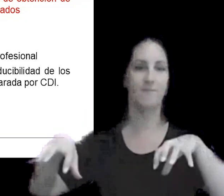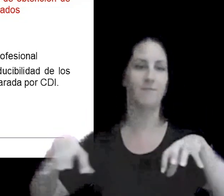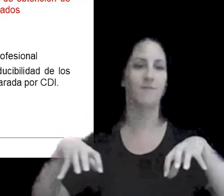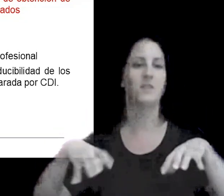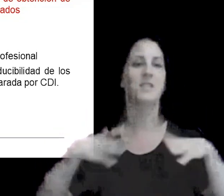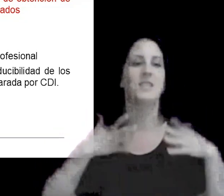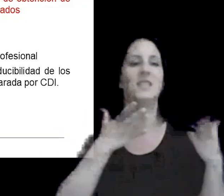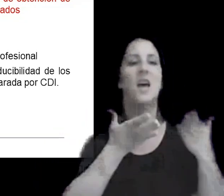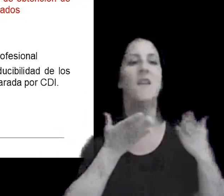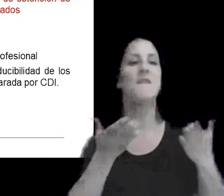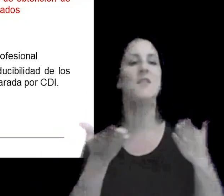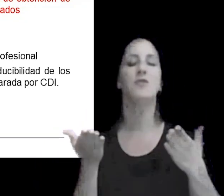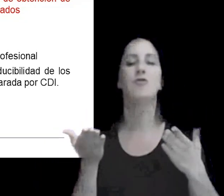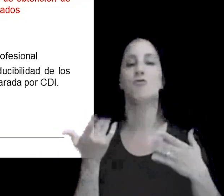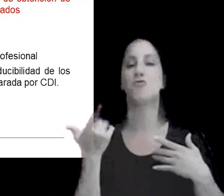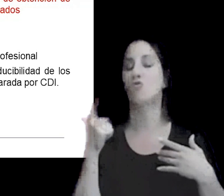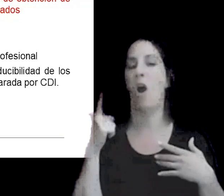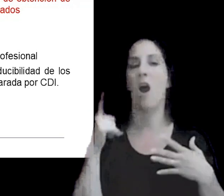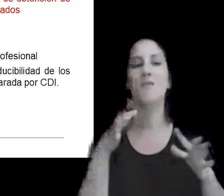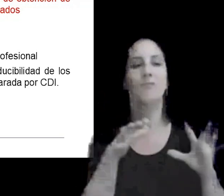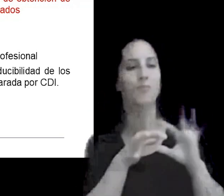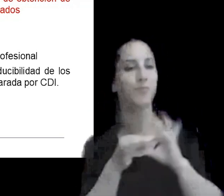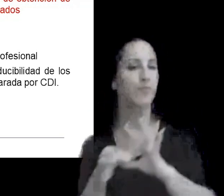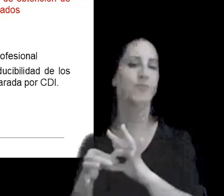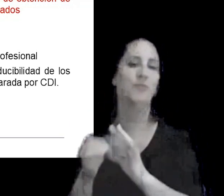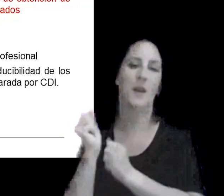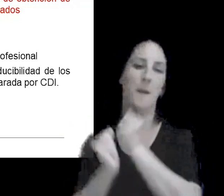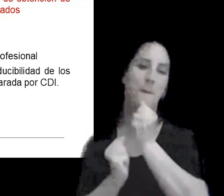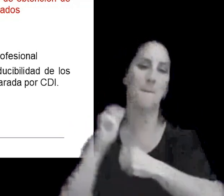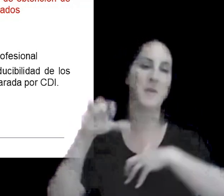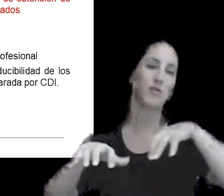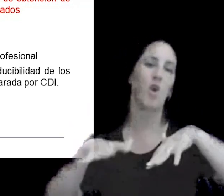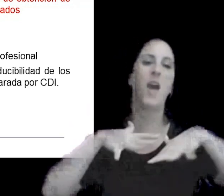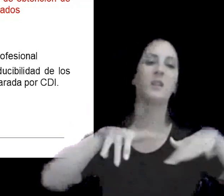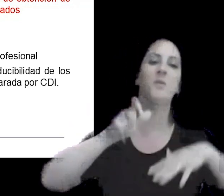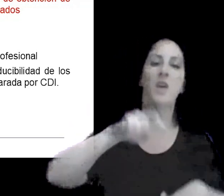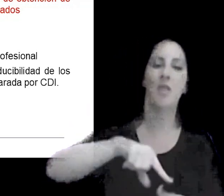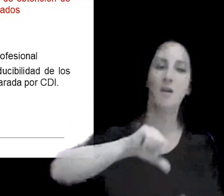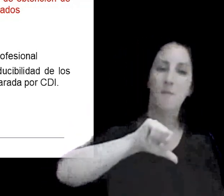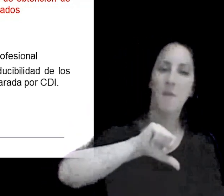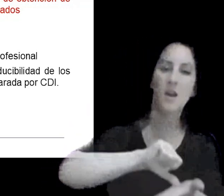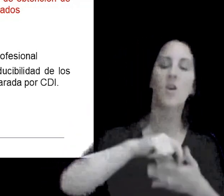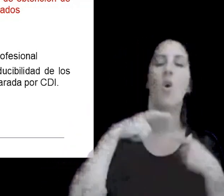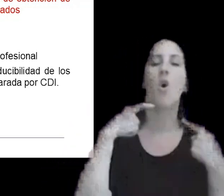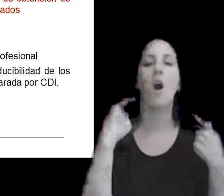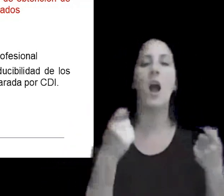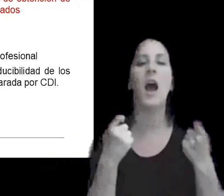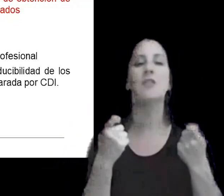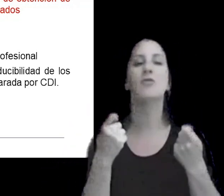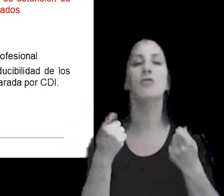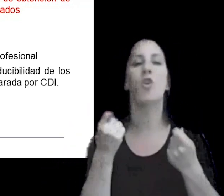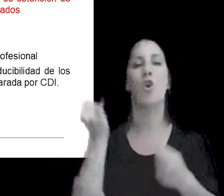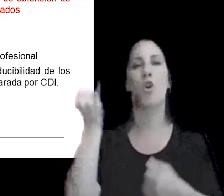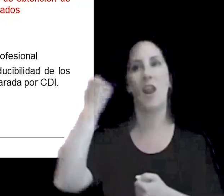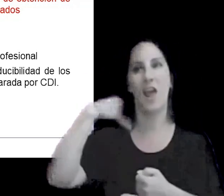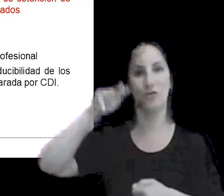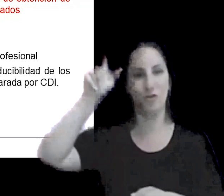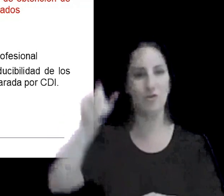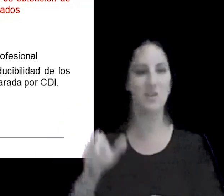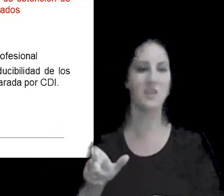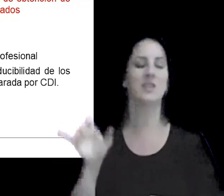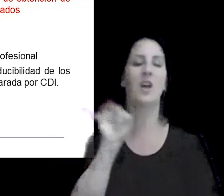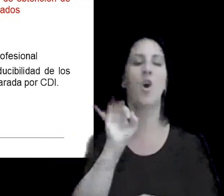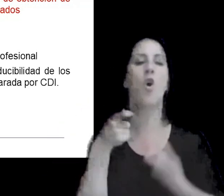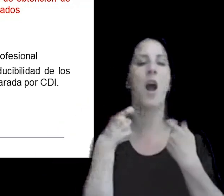que no tienen relación o lógica empresarial con la actividad local o gastos relacionados con el accionista o gastos